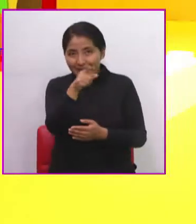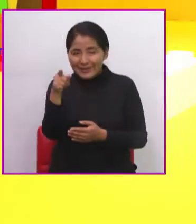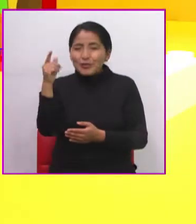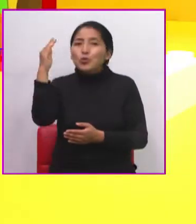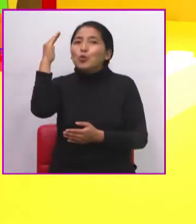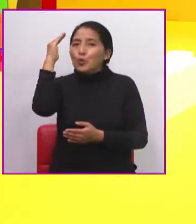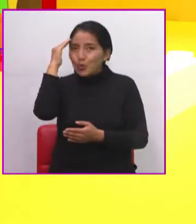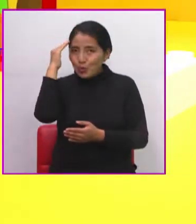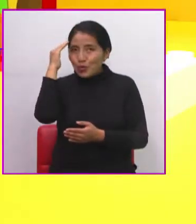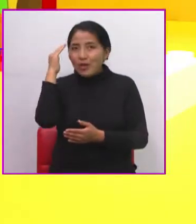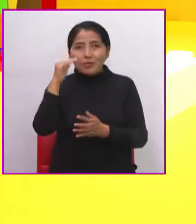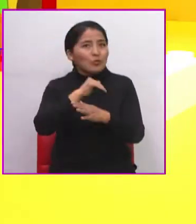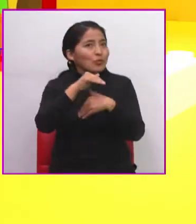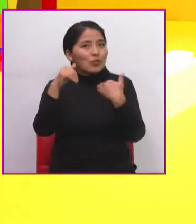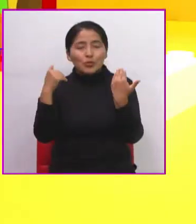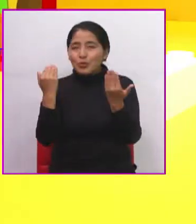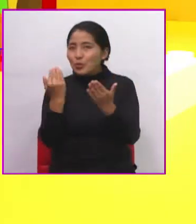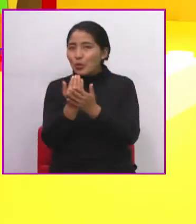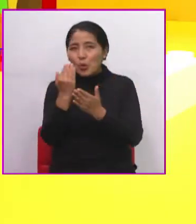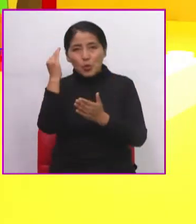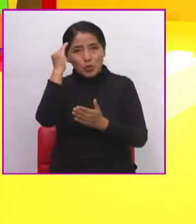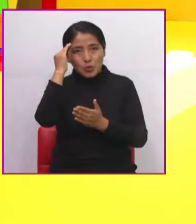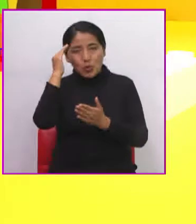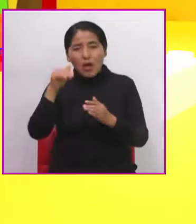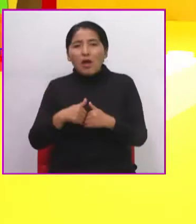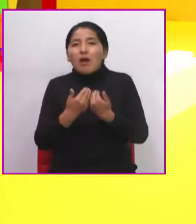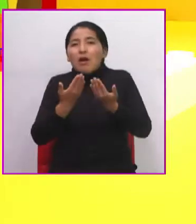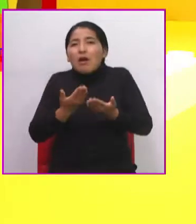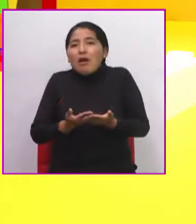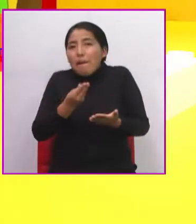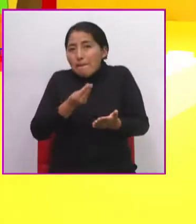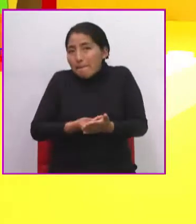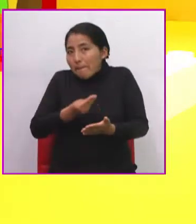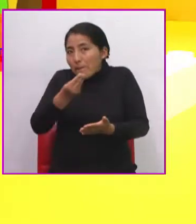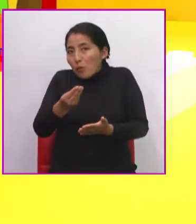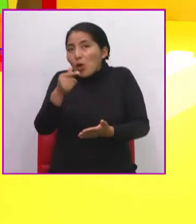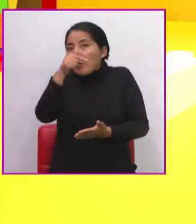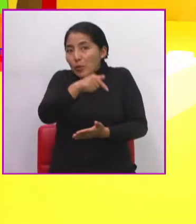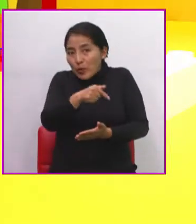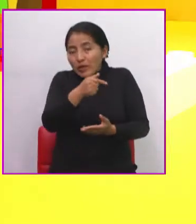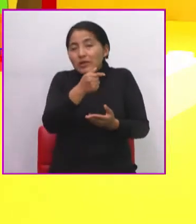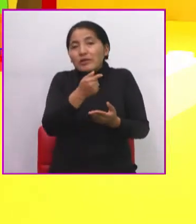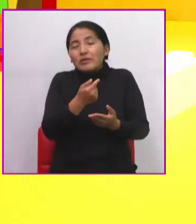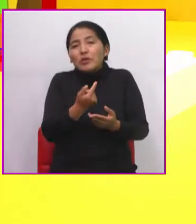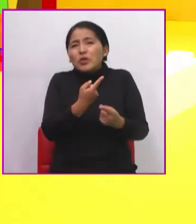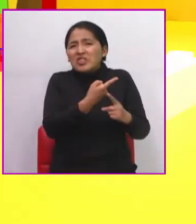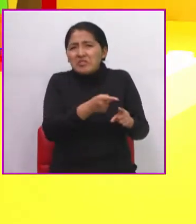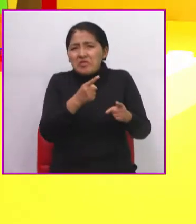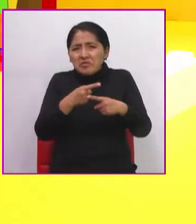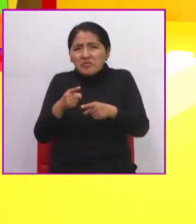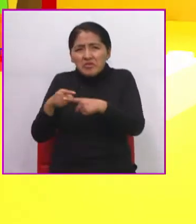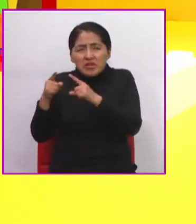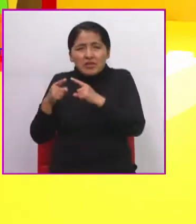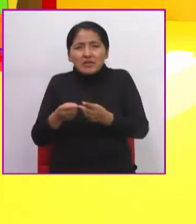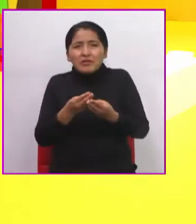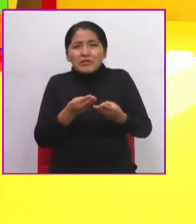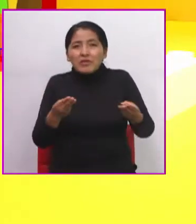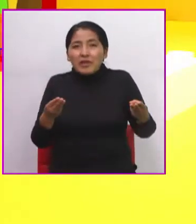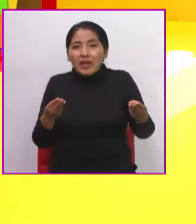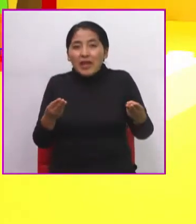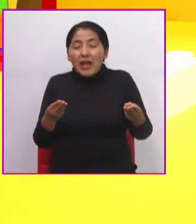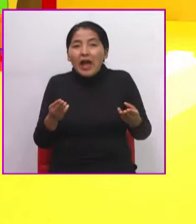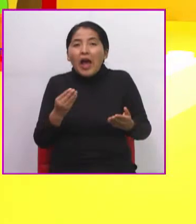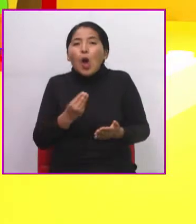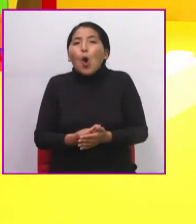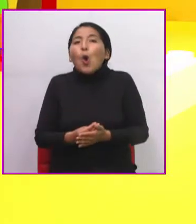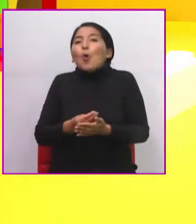bien. Todos sabemos cómo adquirimos los productos, ¿no es cierto? Y lo adquirimos con la moneda o